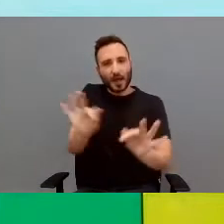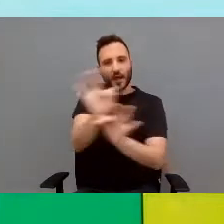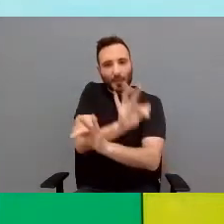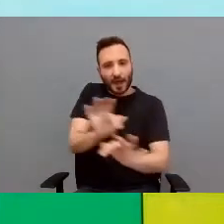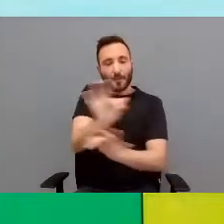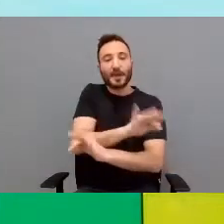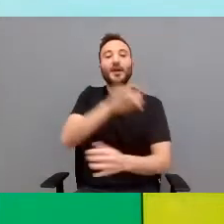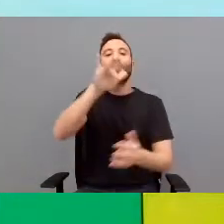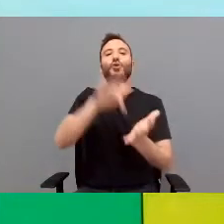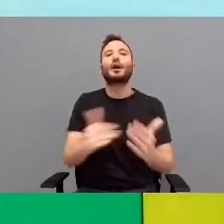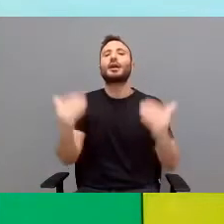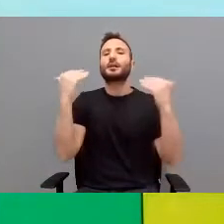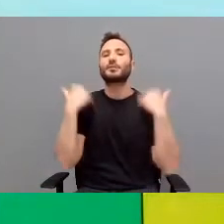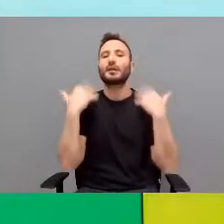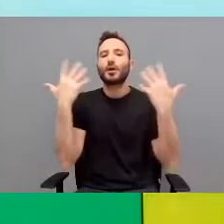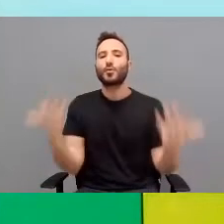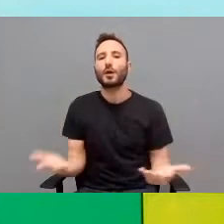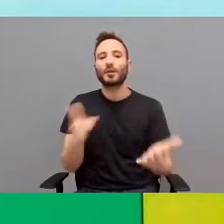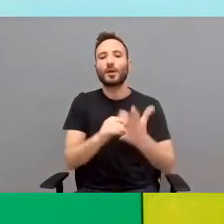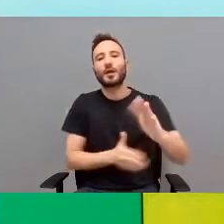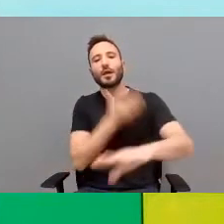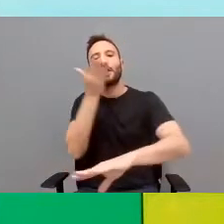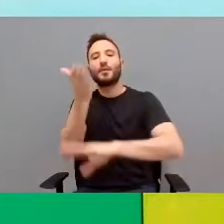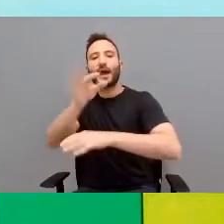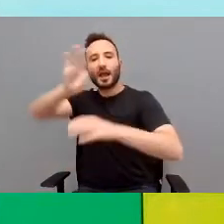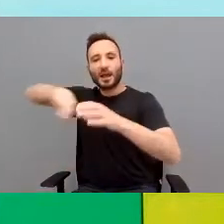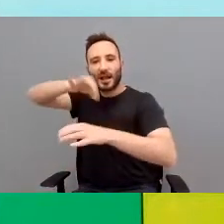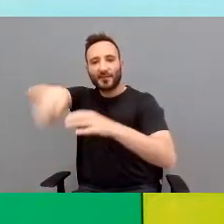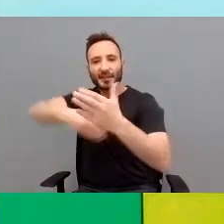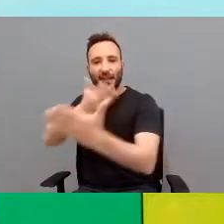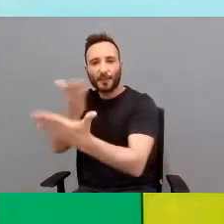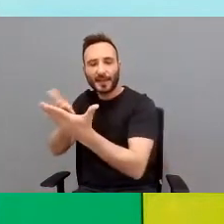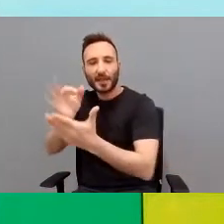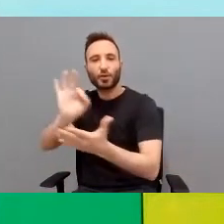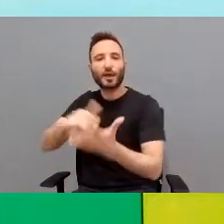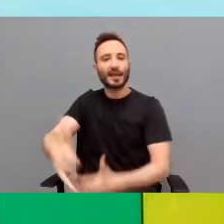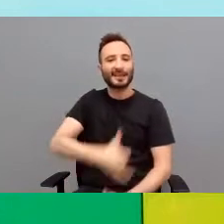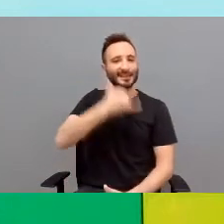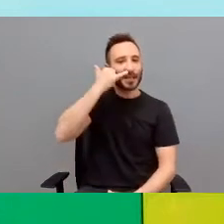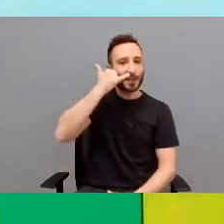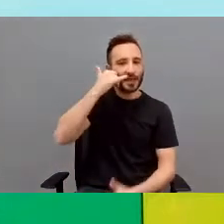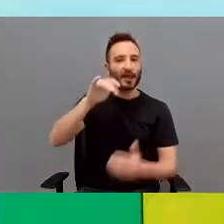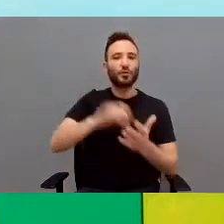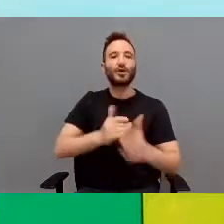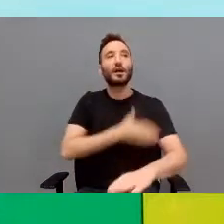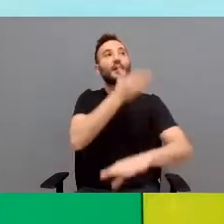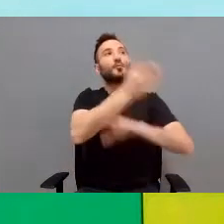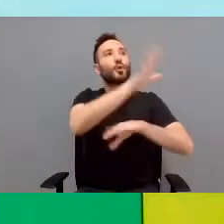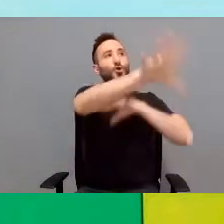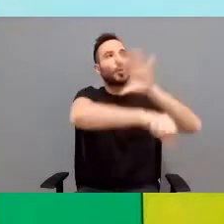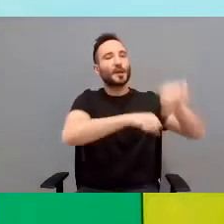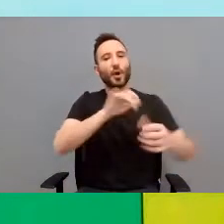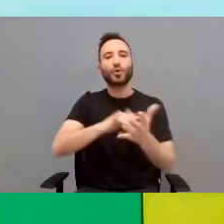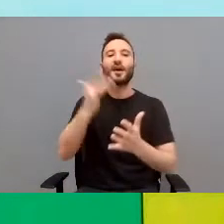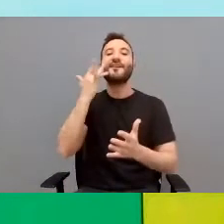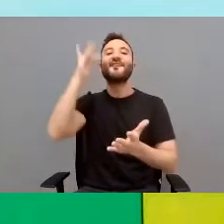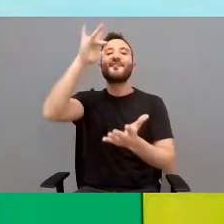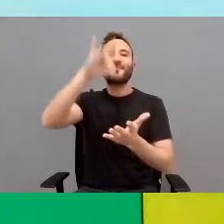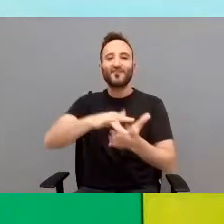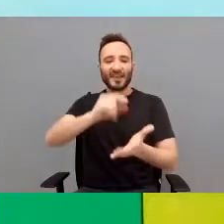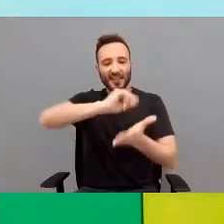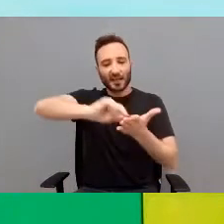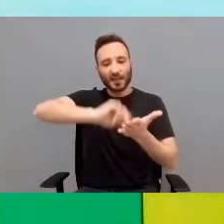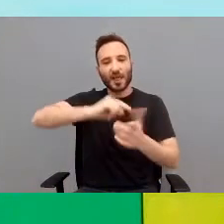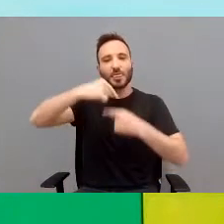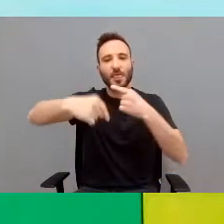responsabilidades pueden ser pedido a cafetería, coger las llamadas telefónicas, hacer recados, poner la fecha y realizar